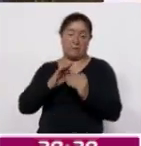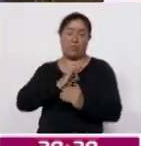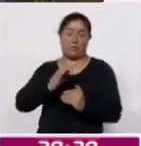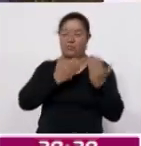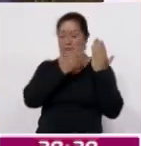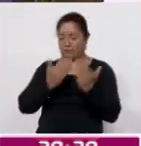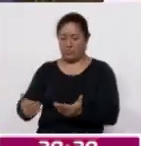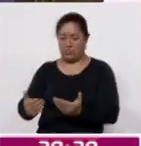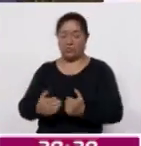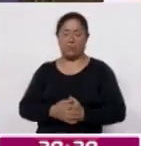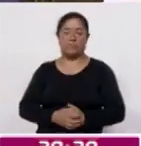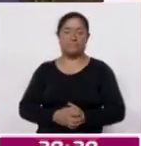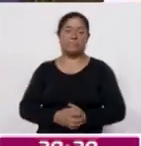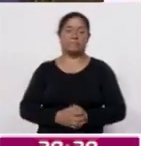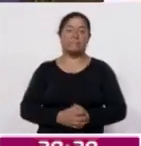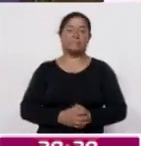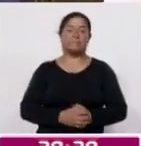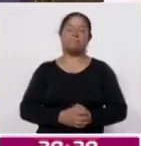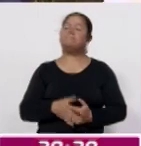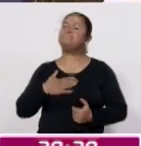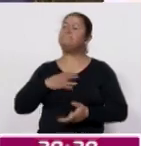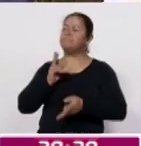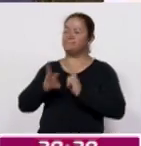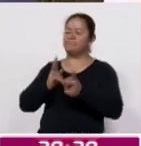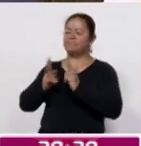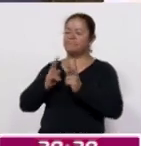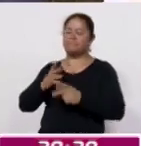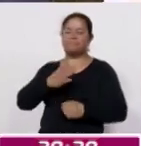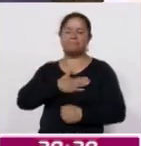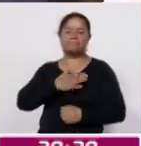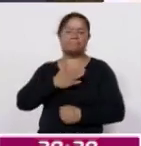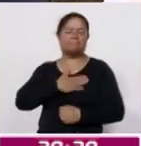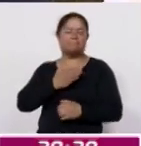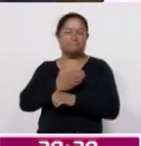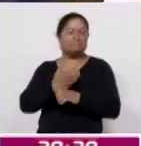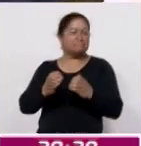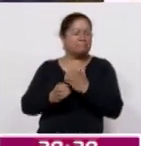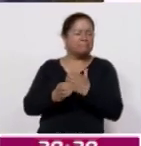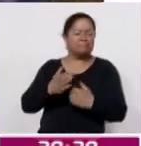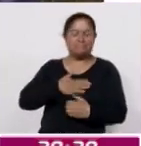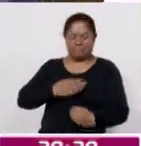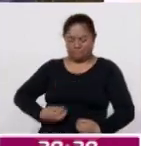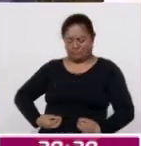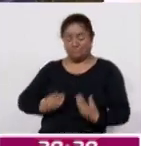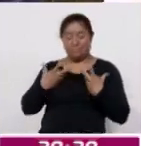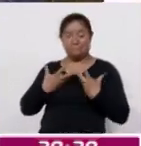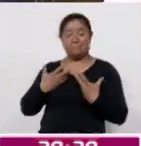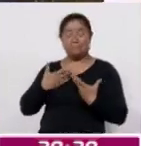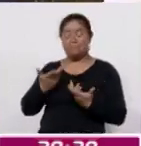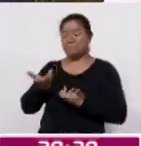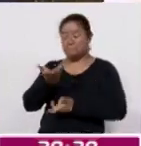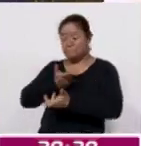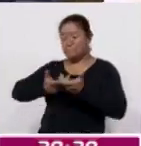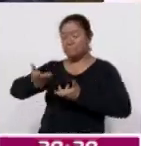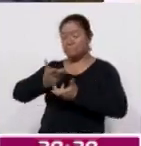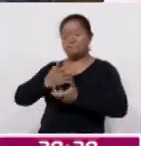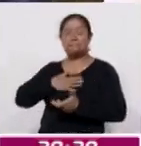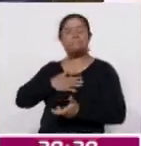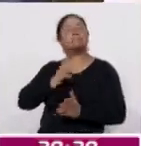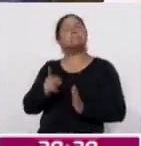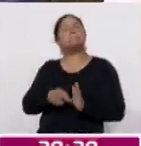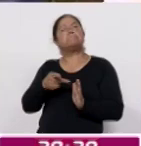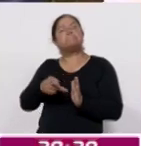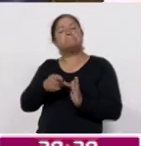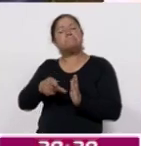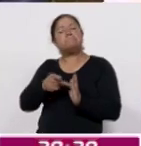y platicar nuestras cuitas, platicar nuestra vida y que la repetiremos una